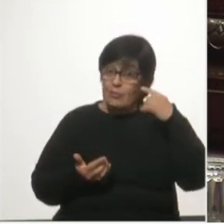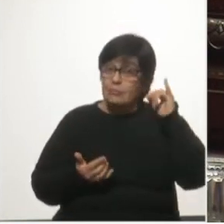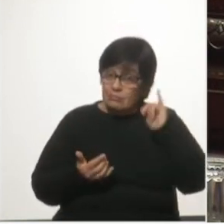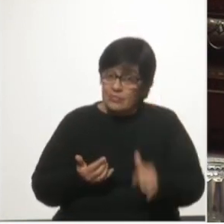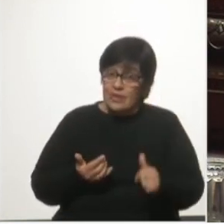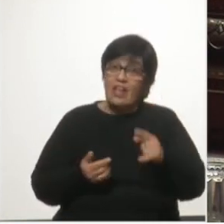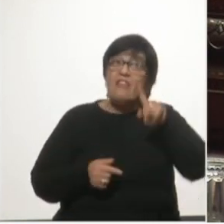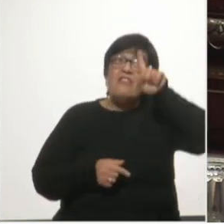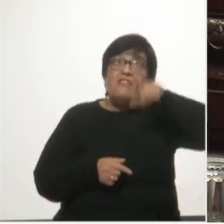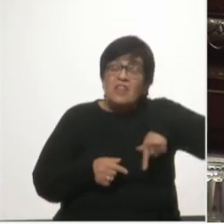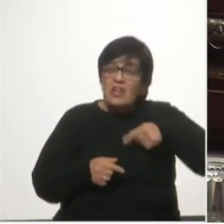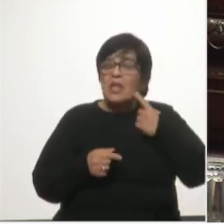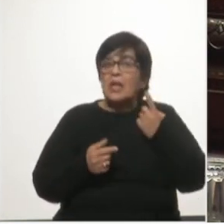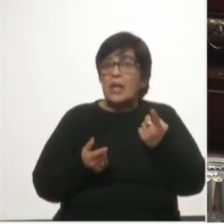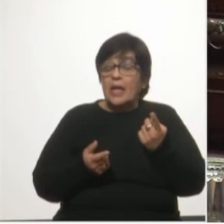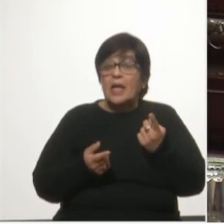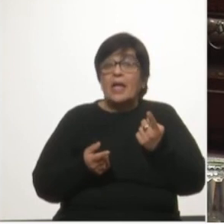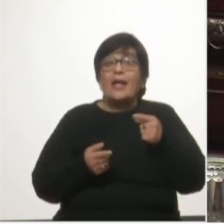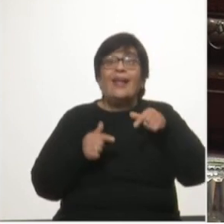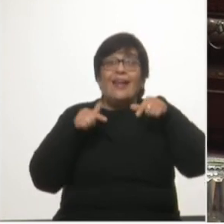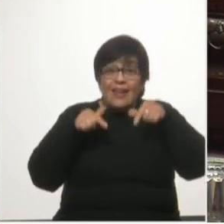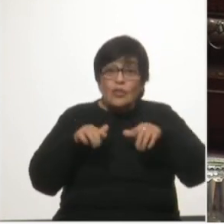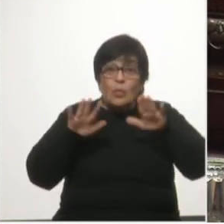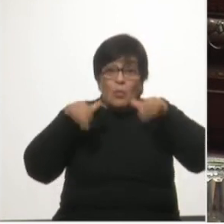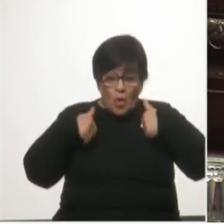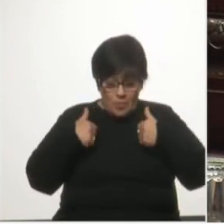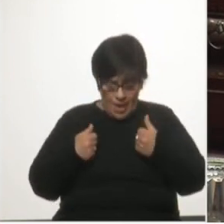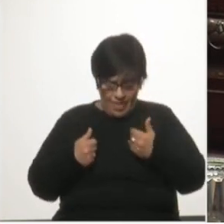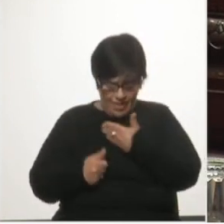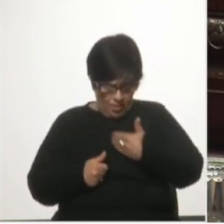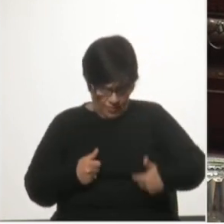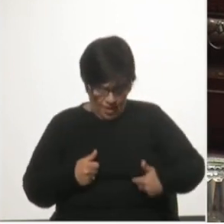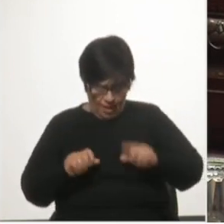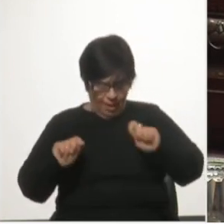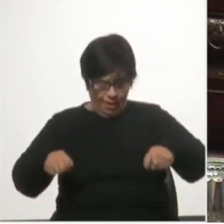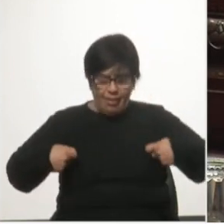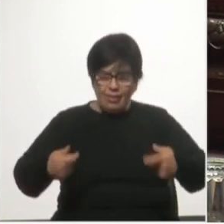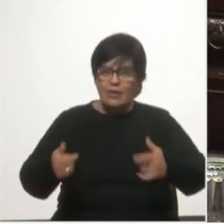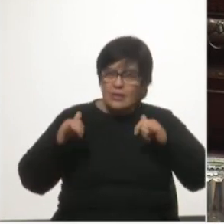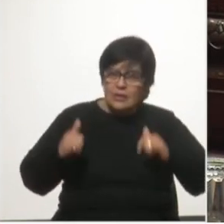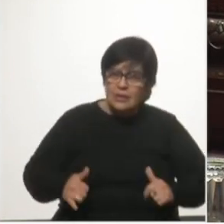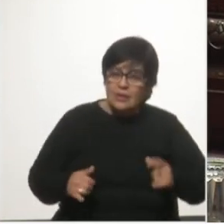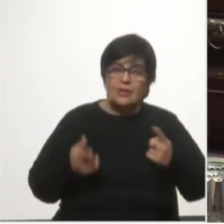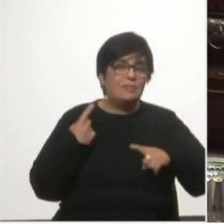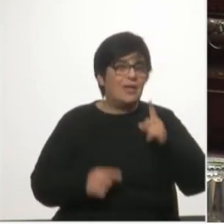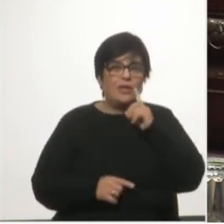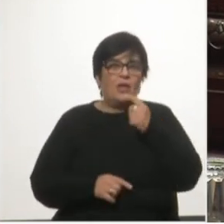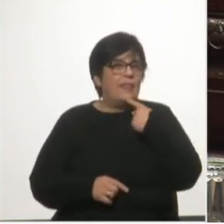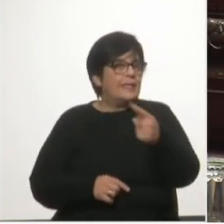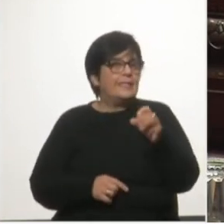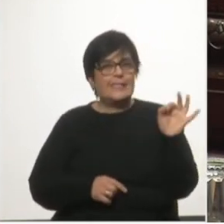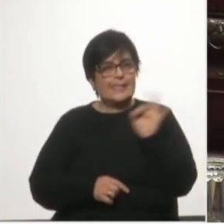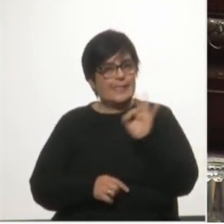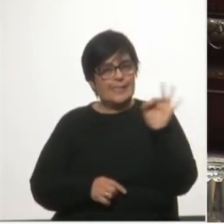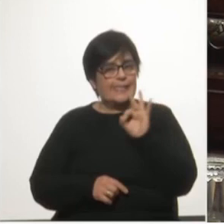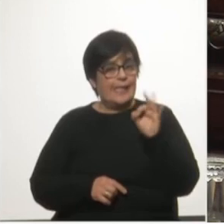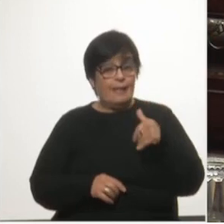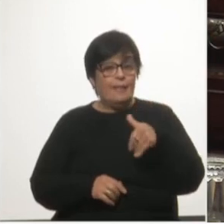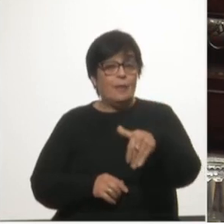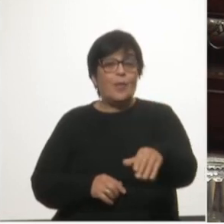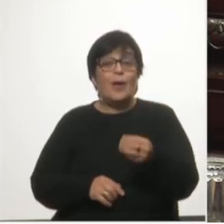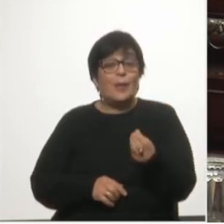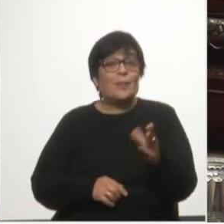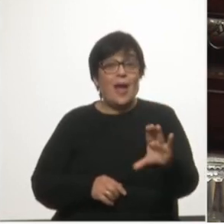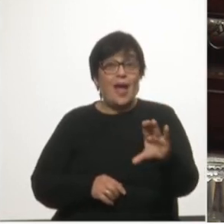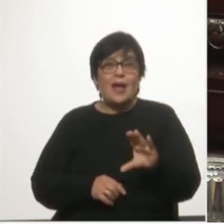utilidades que pertenecen al Estado las van a volcar, pero nada se dice qué va a pasar con